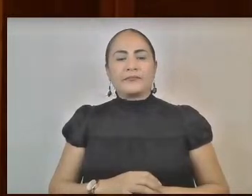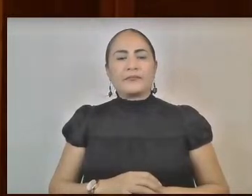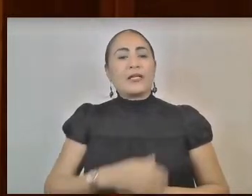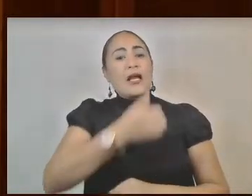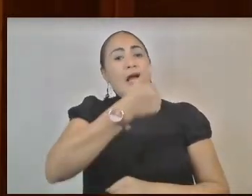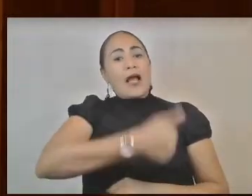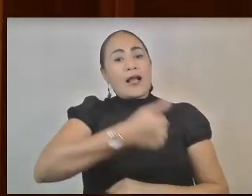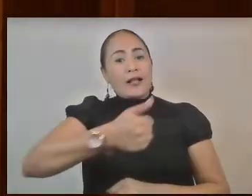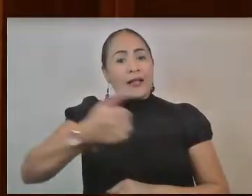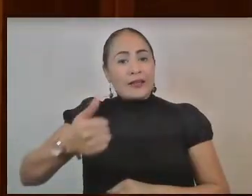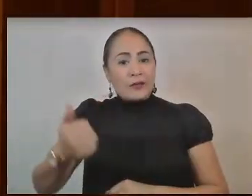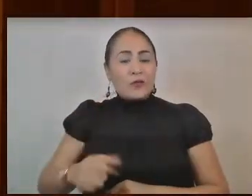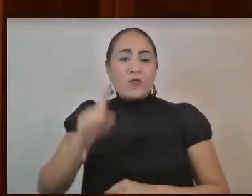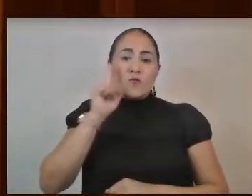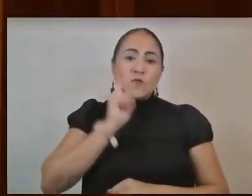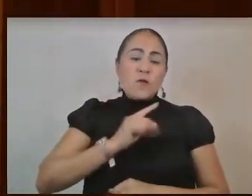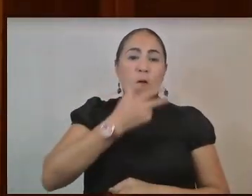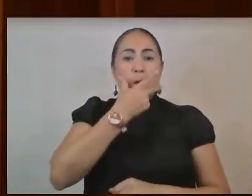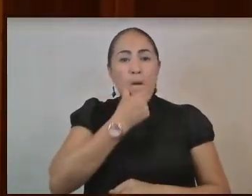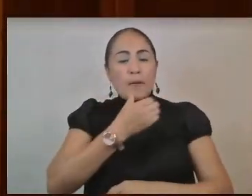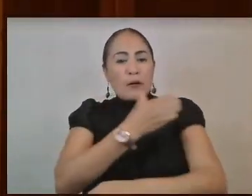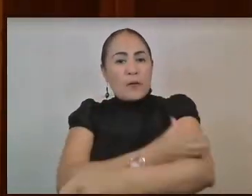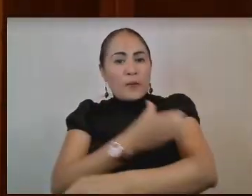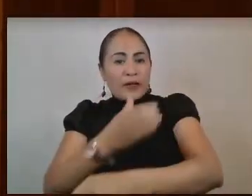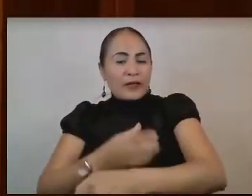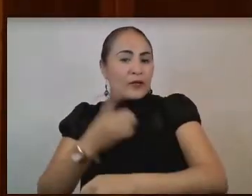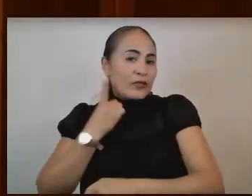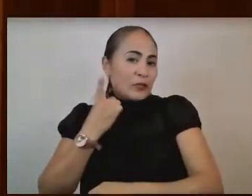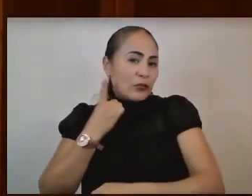de mis compañeras y compañeros diputados.